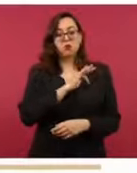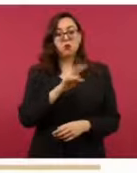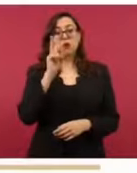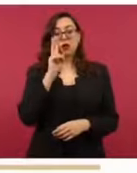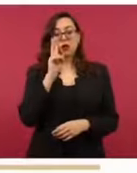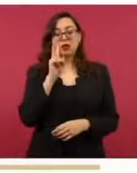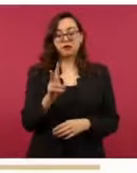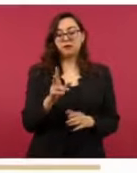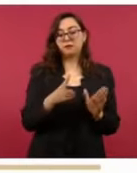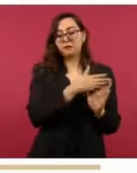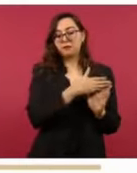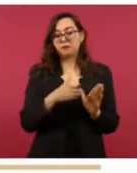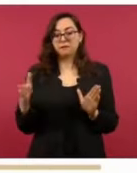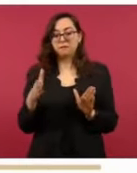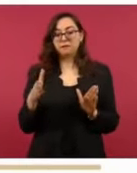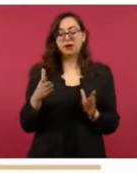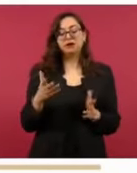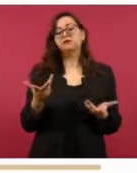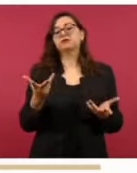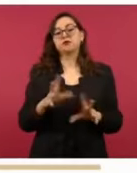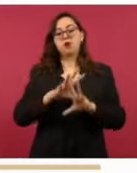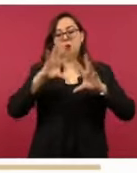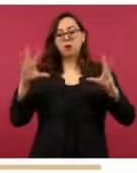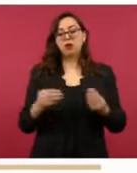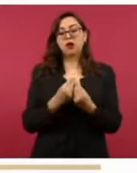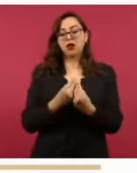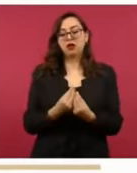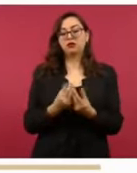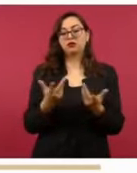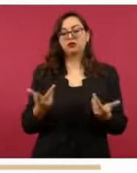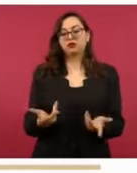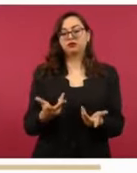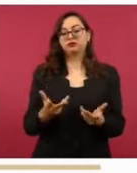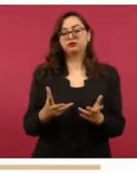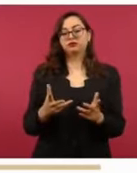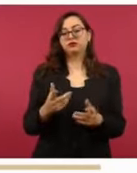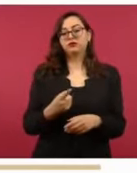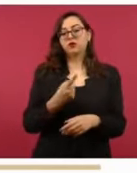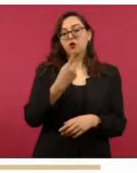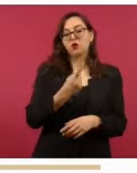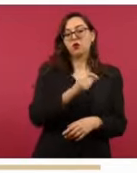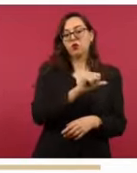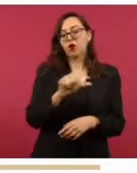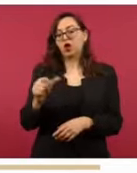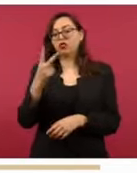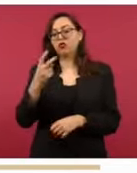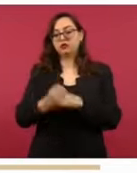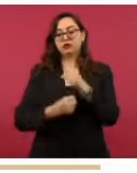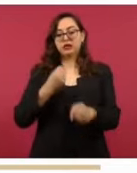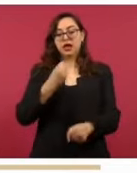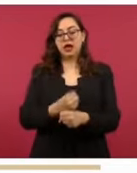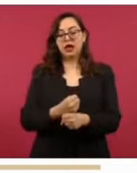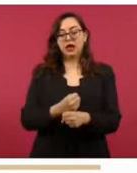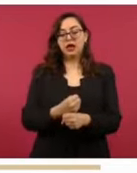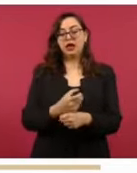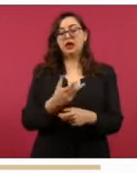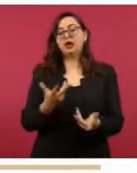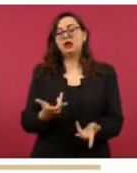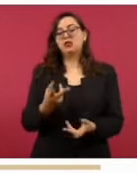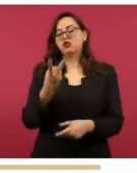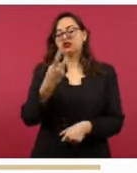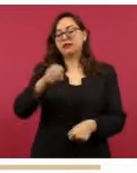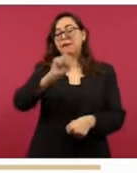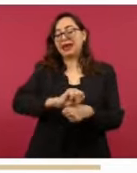y 2 del año, que habitualmente no consideramos hasta que cierra el ciclo de información dos semanas después, pero las